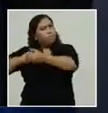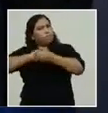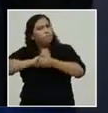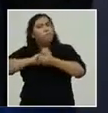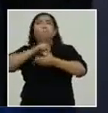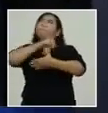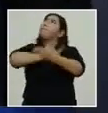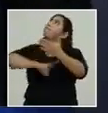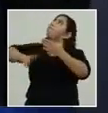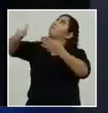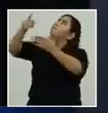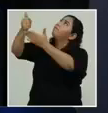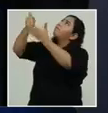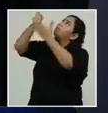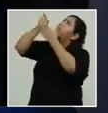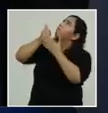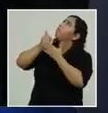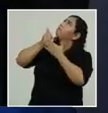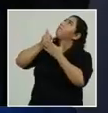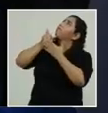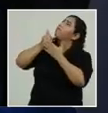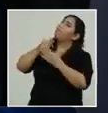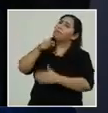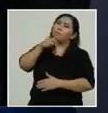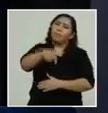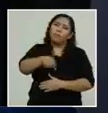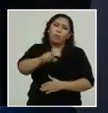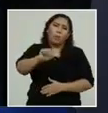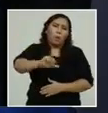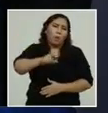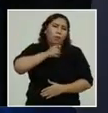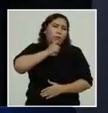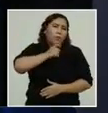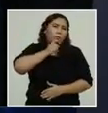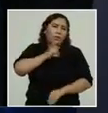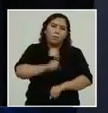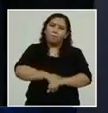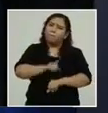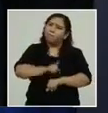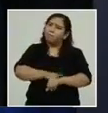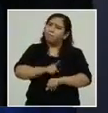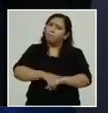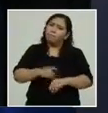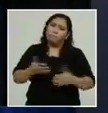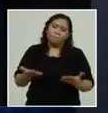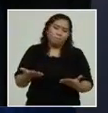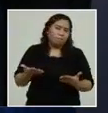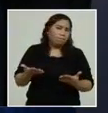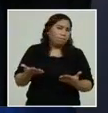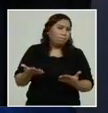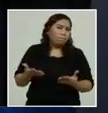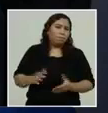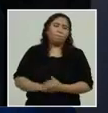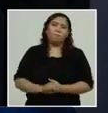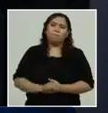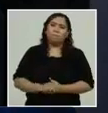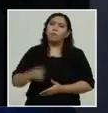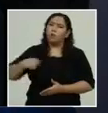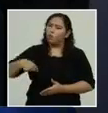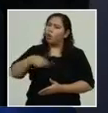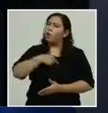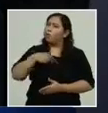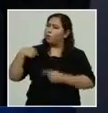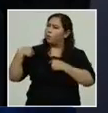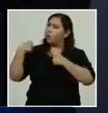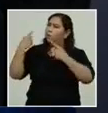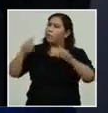tragedia que es doble los hondureños ya hemos enfrentado situaciones dures difíciles y